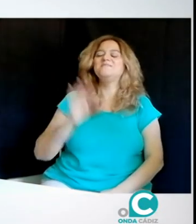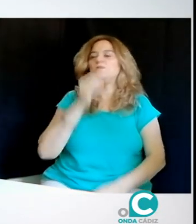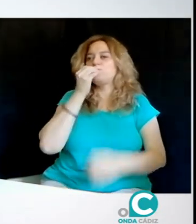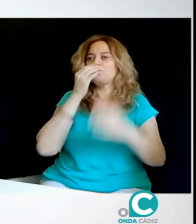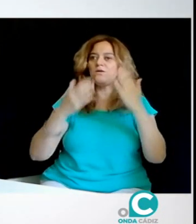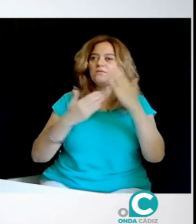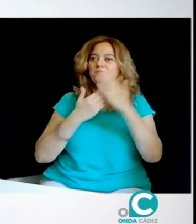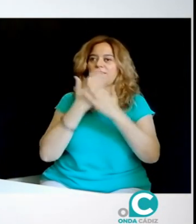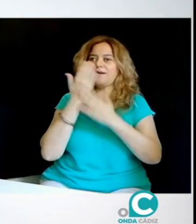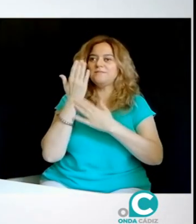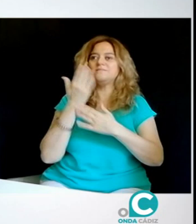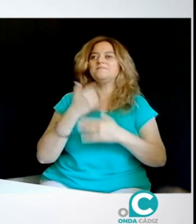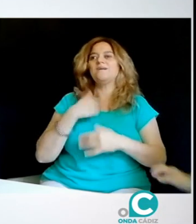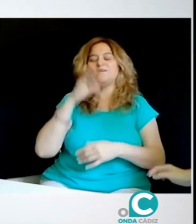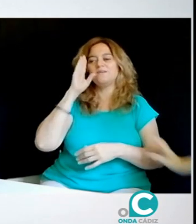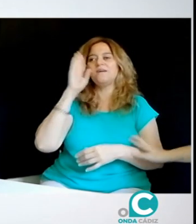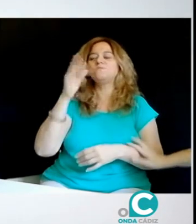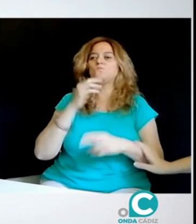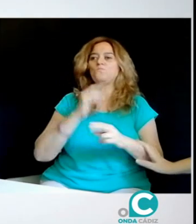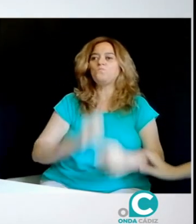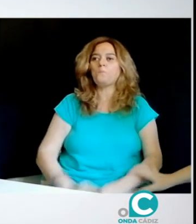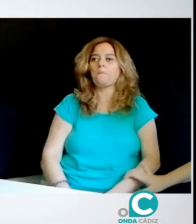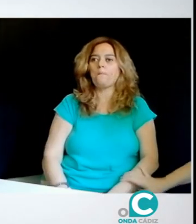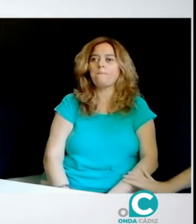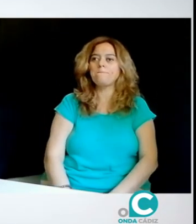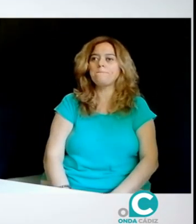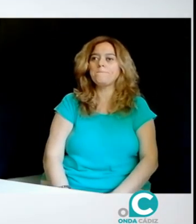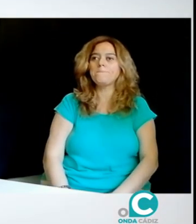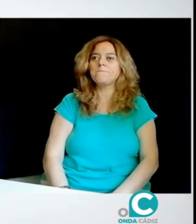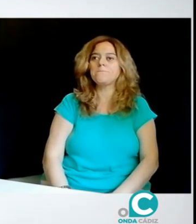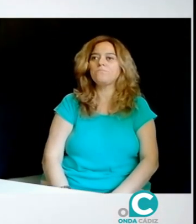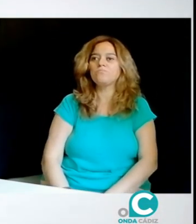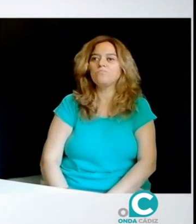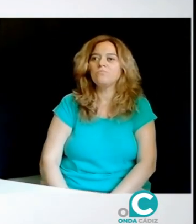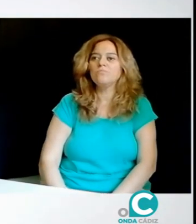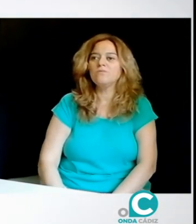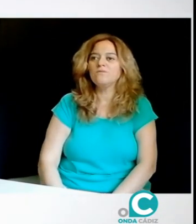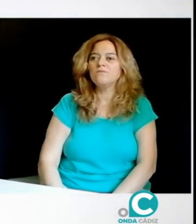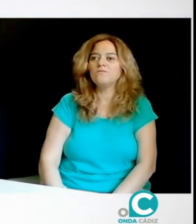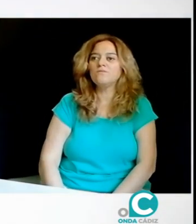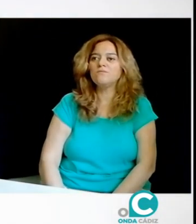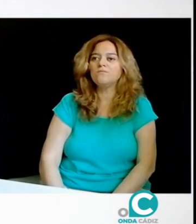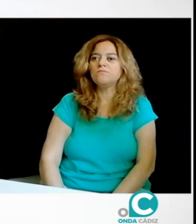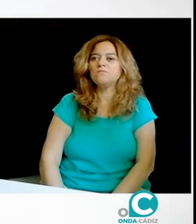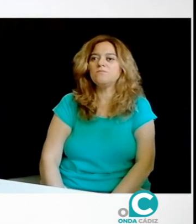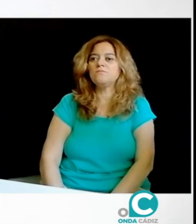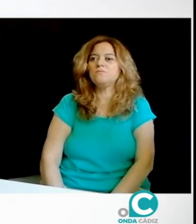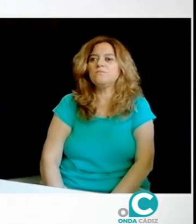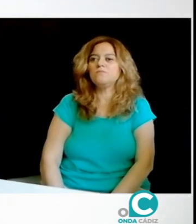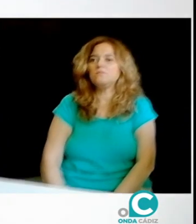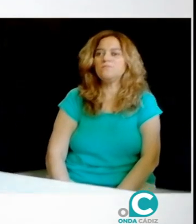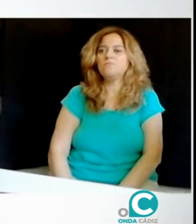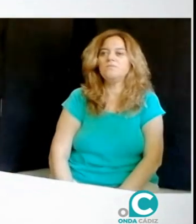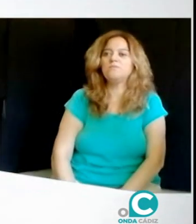Hola, buenos días a todos y a todas. Muchísimas gracias por atendernos en este programa, María del Carmen. En esta casa y en este